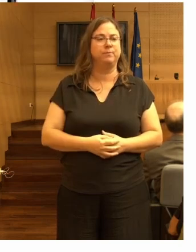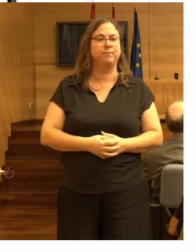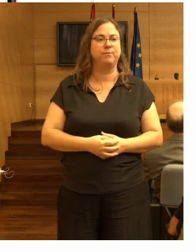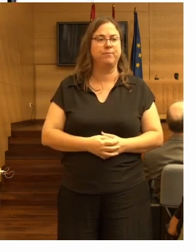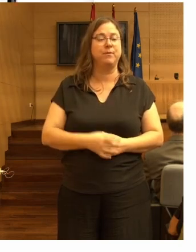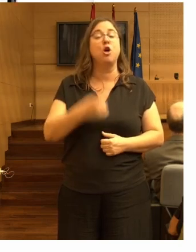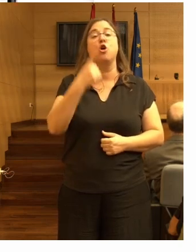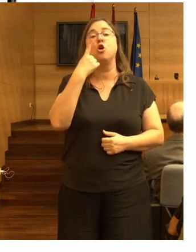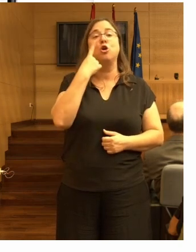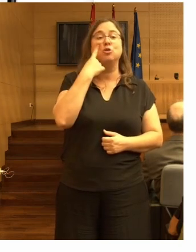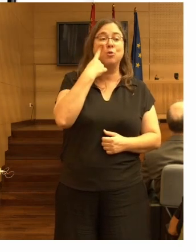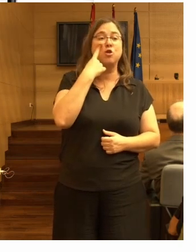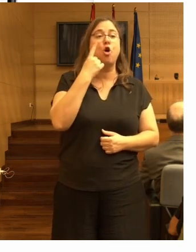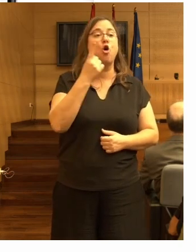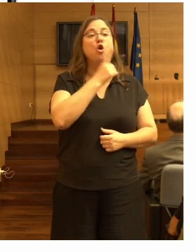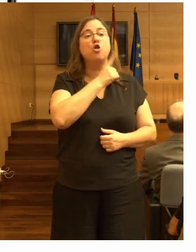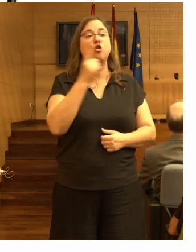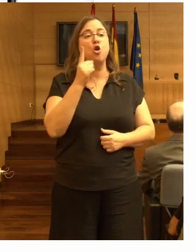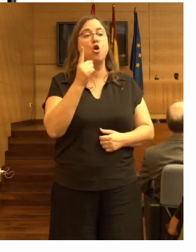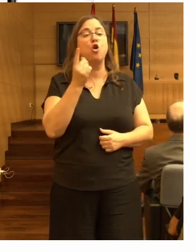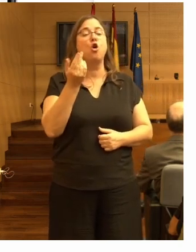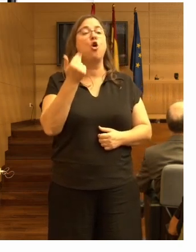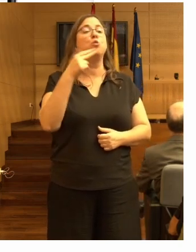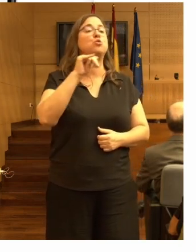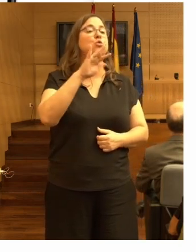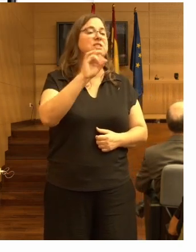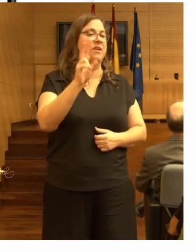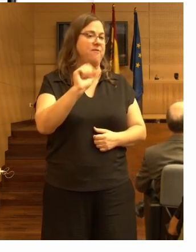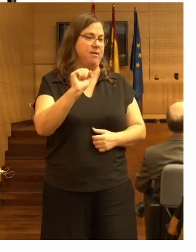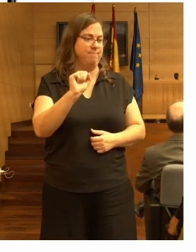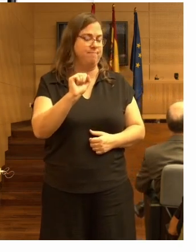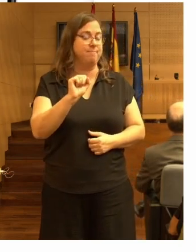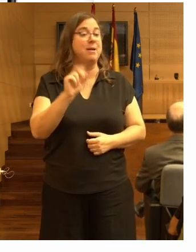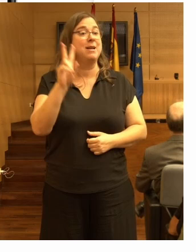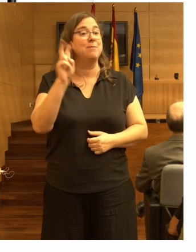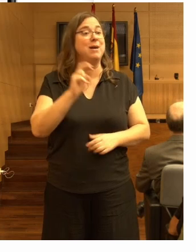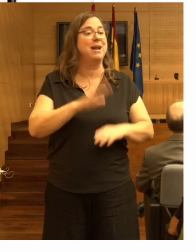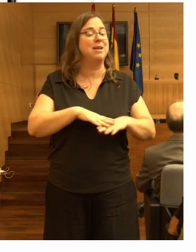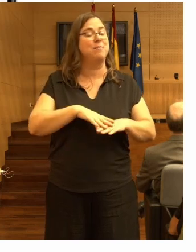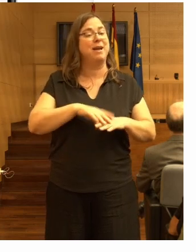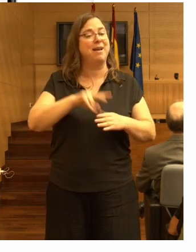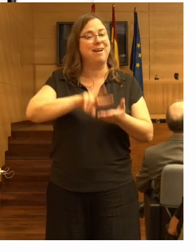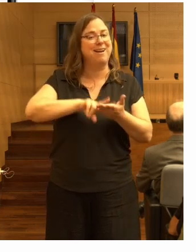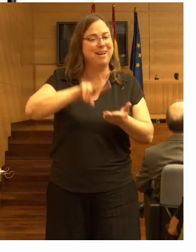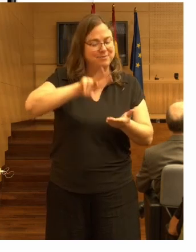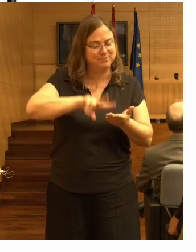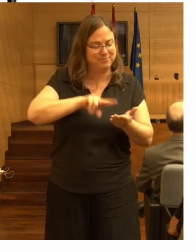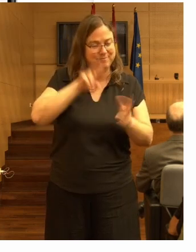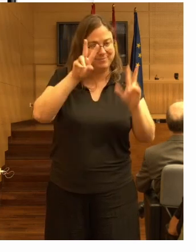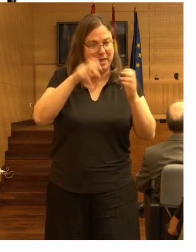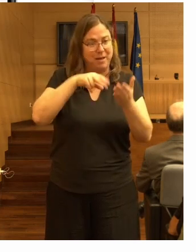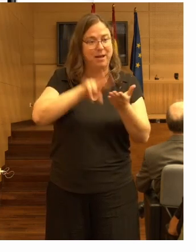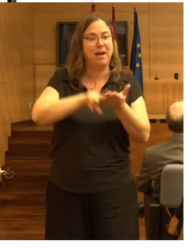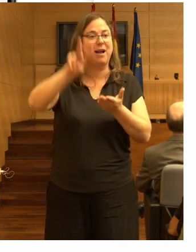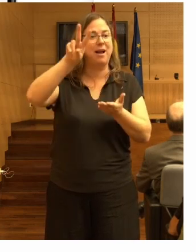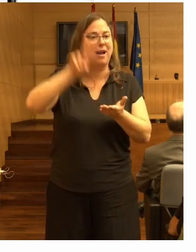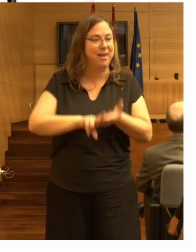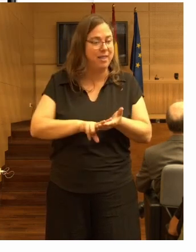obstrusiva que sirve también para mejorar las caídas. Es que hay varias